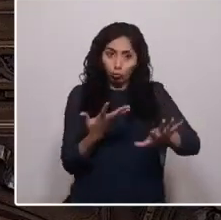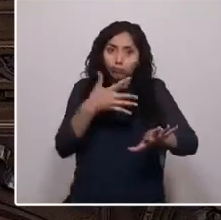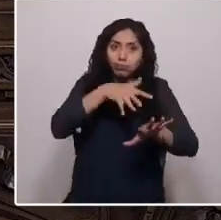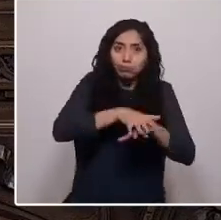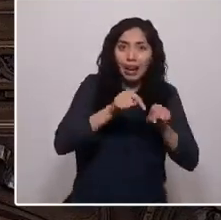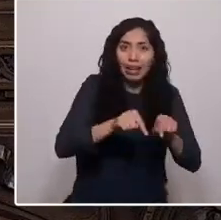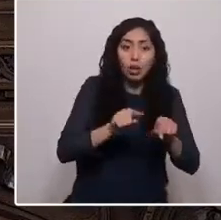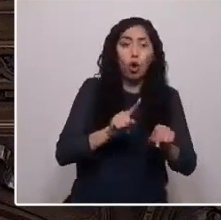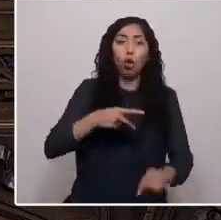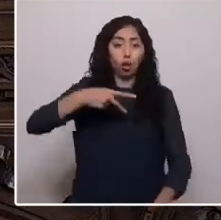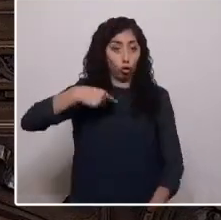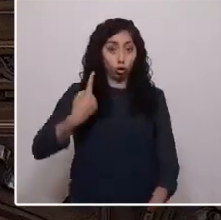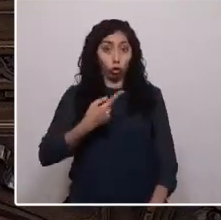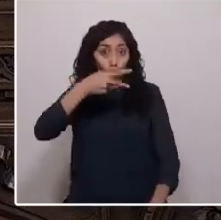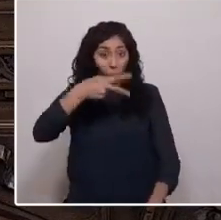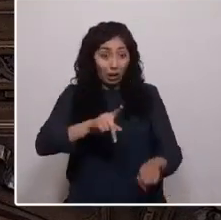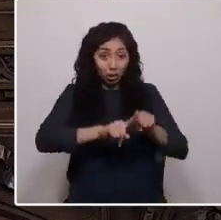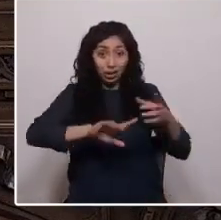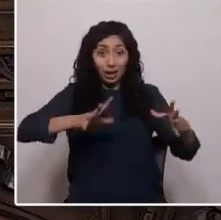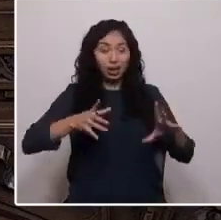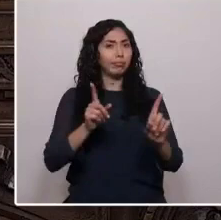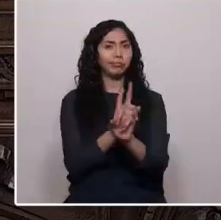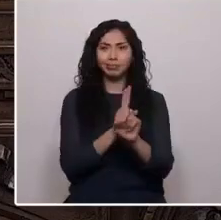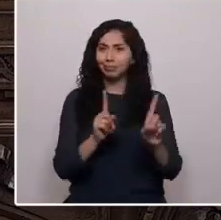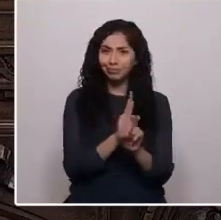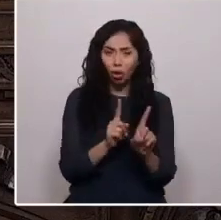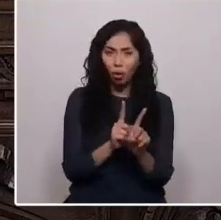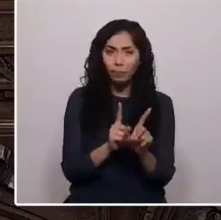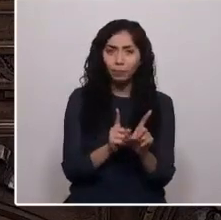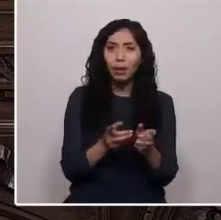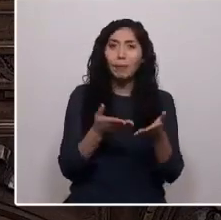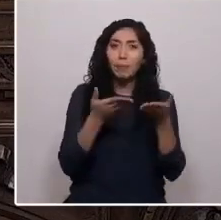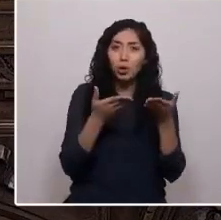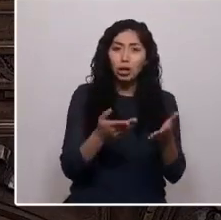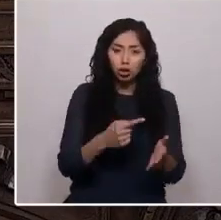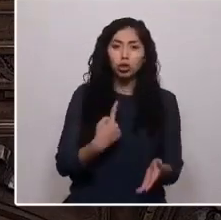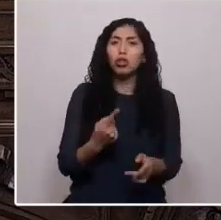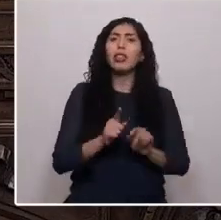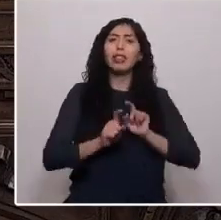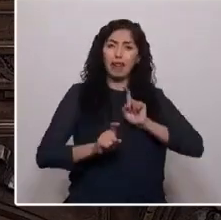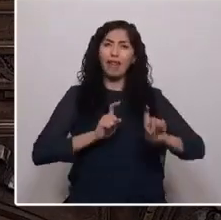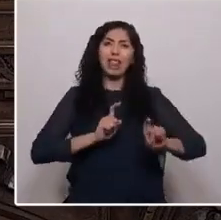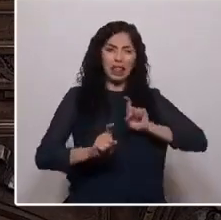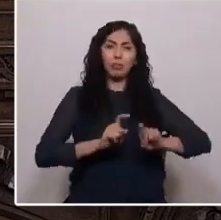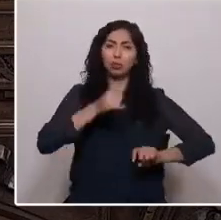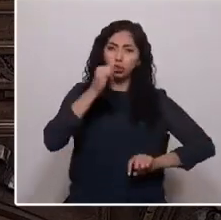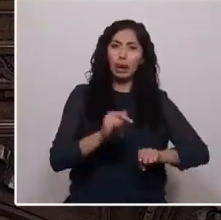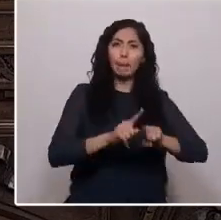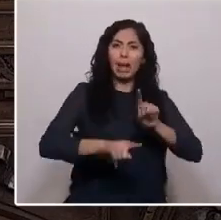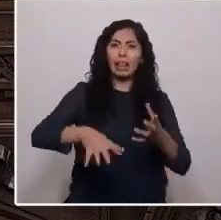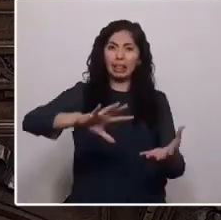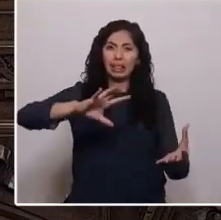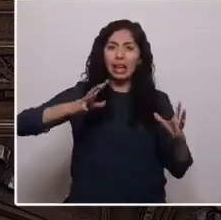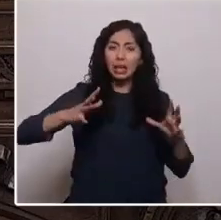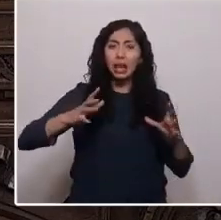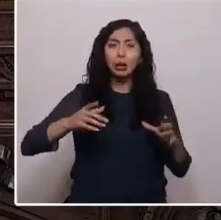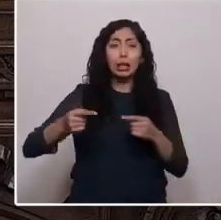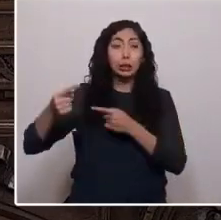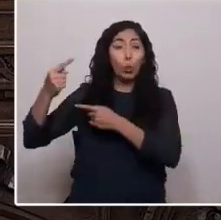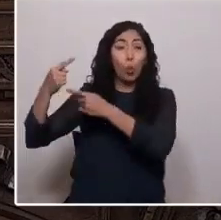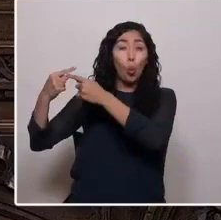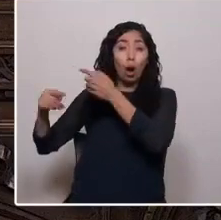Es por eso que cuando se trangrede la defendemos hasta con nuestra propia sangre. Históricamente, los pueblos originarios